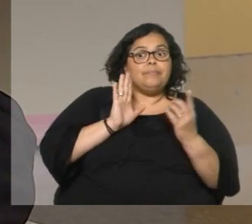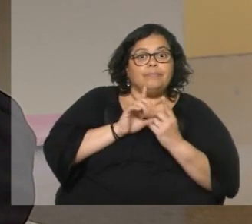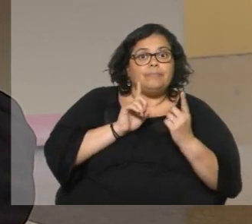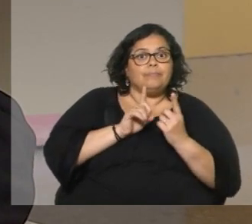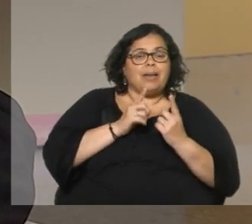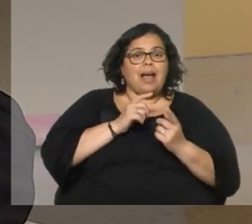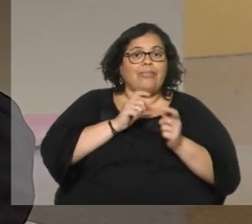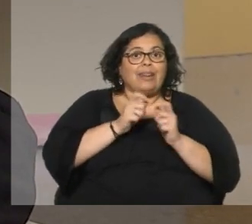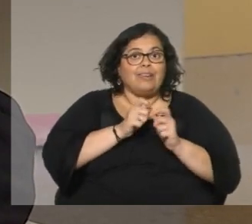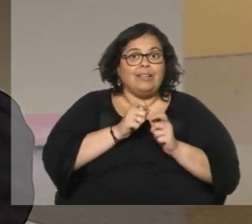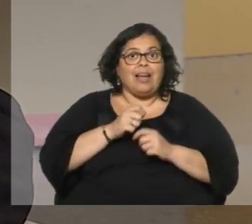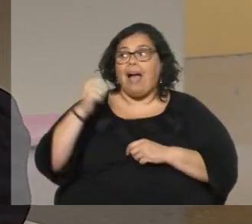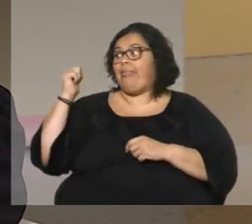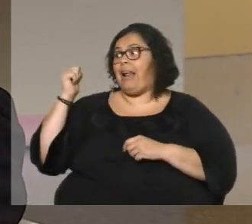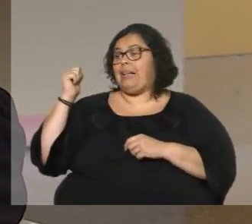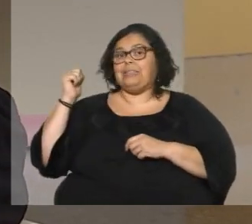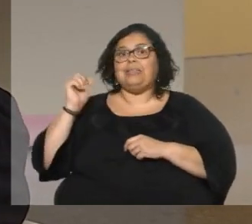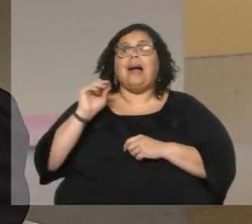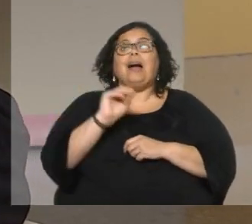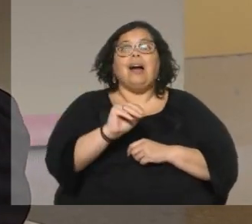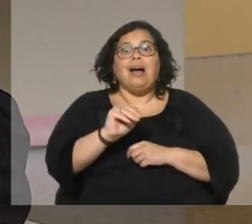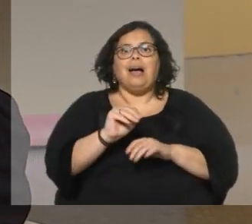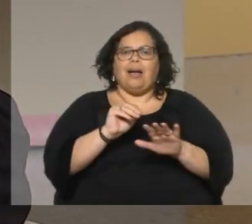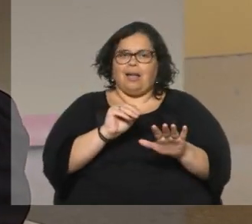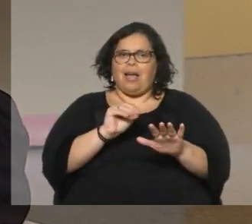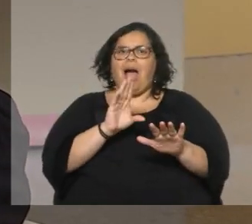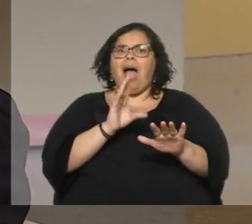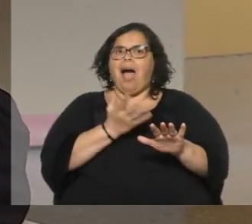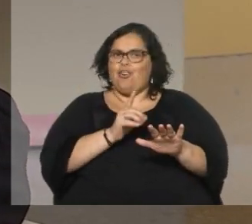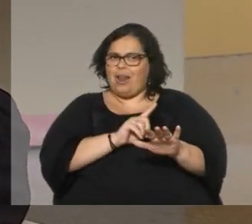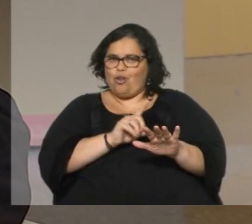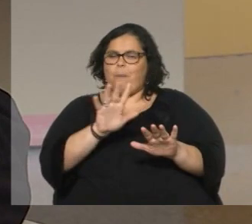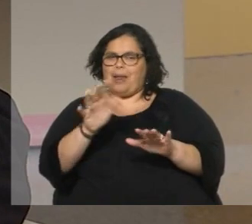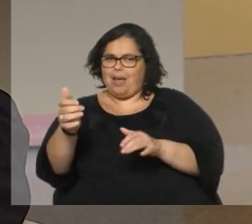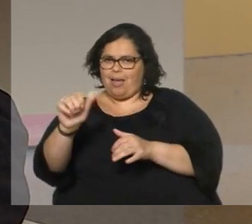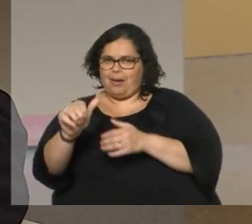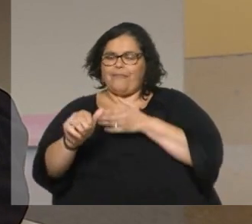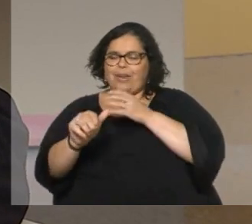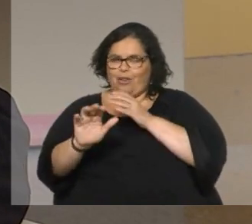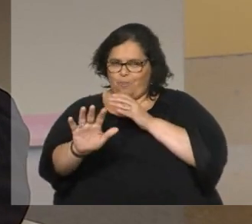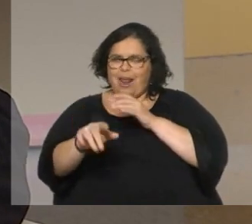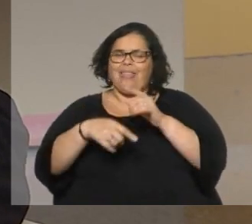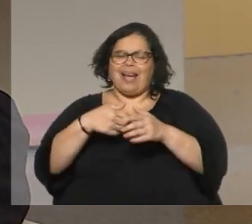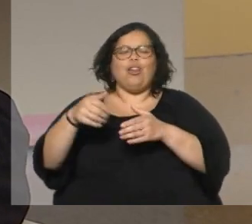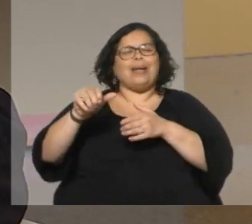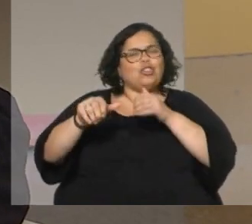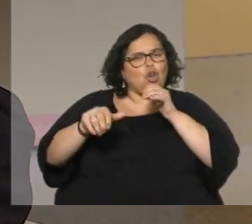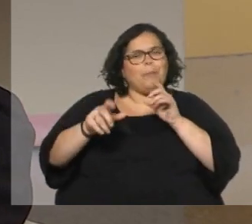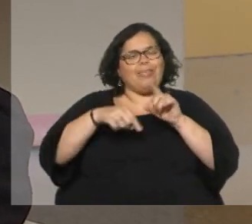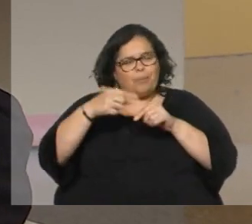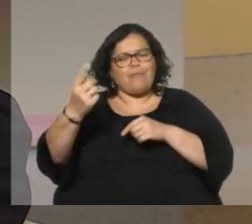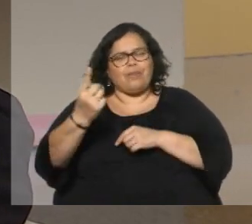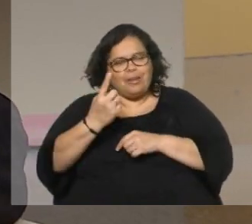salía el negro Eduardo Ruiz de atrás y te decía ahora no que se va a servir un refresco déjalo tomar tranquilo déjalo que ya va a venir